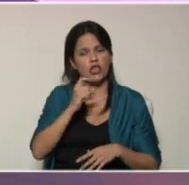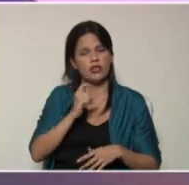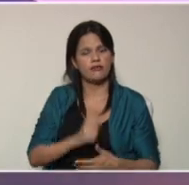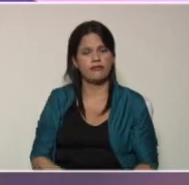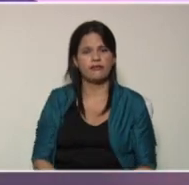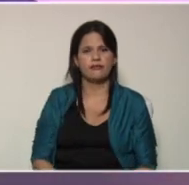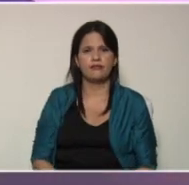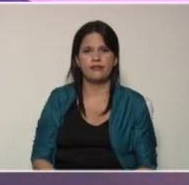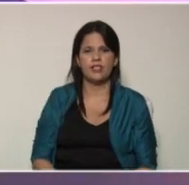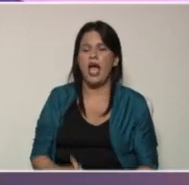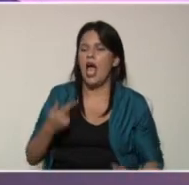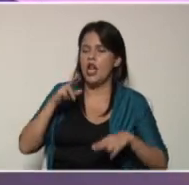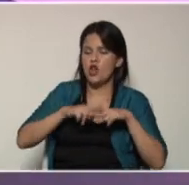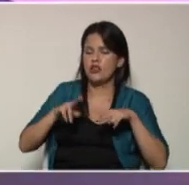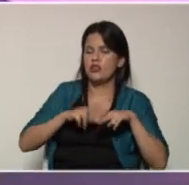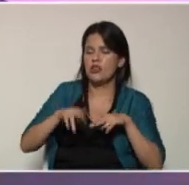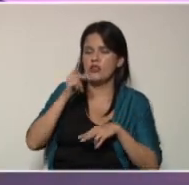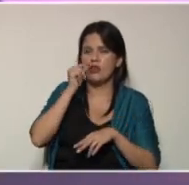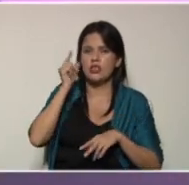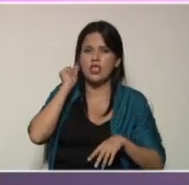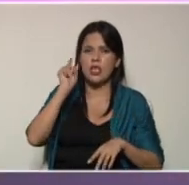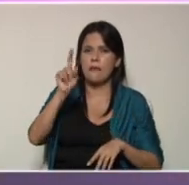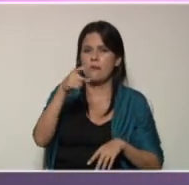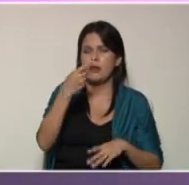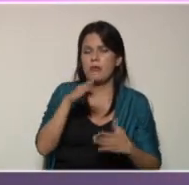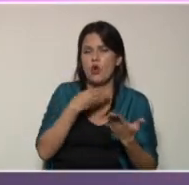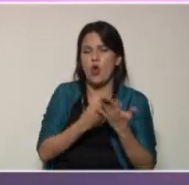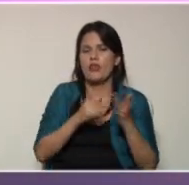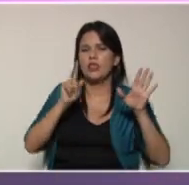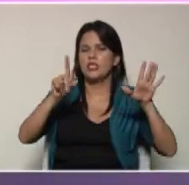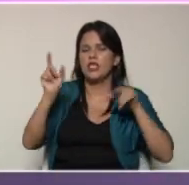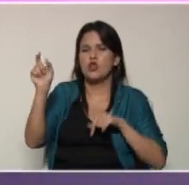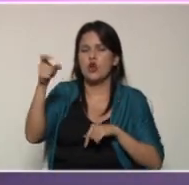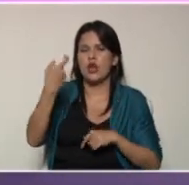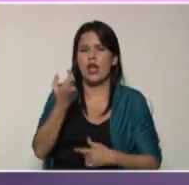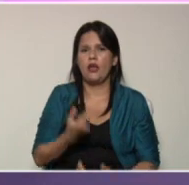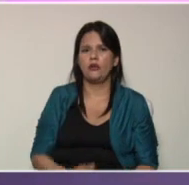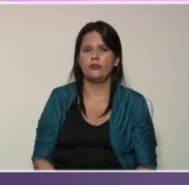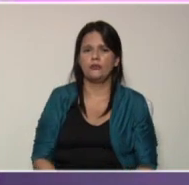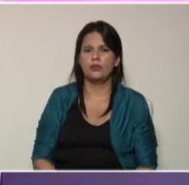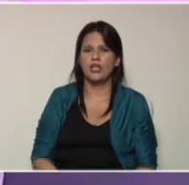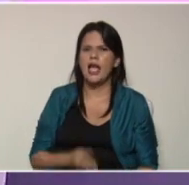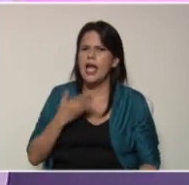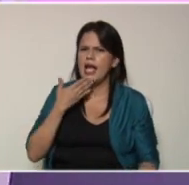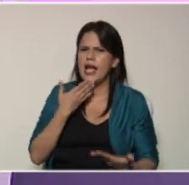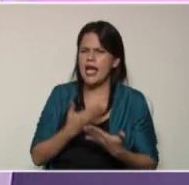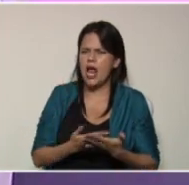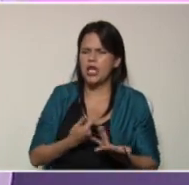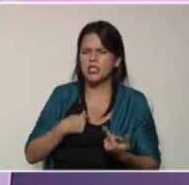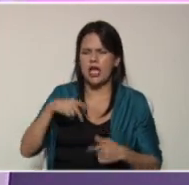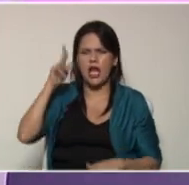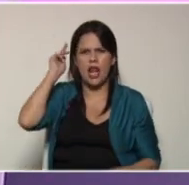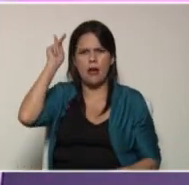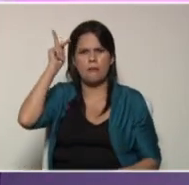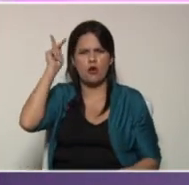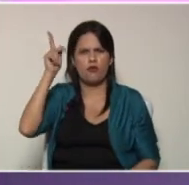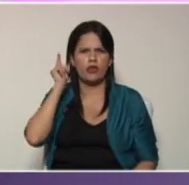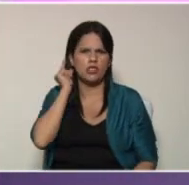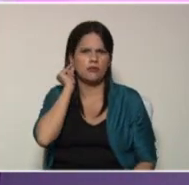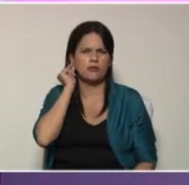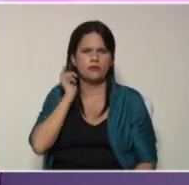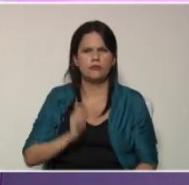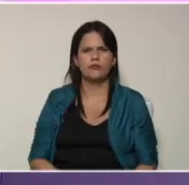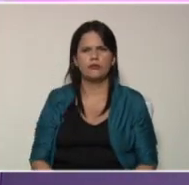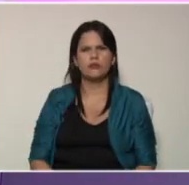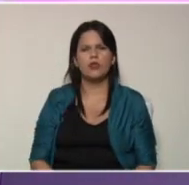bueno ya los niños y niñas desde primero hasta sexto grado de educación primaria gracias a la profesora Jenny Martínez y Heidler